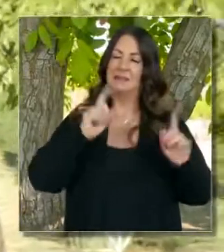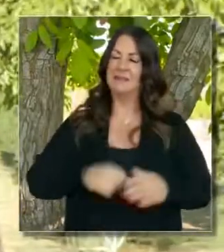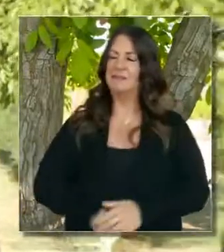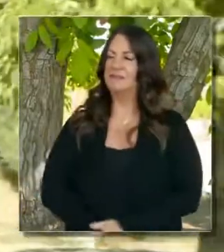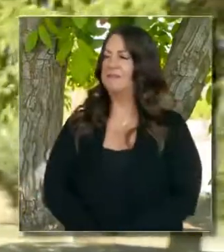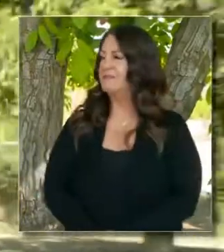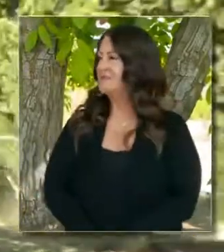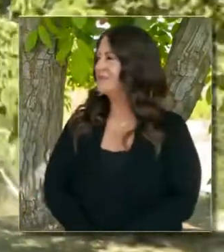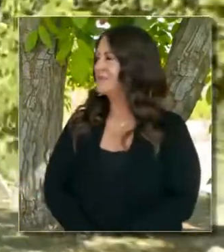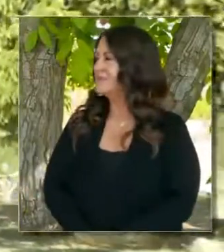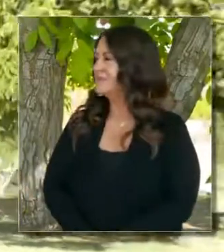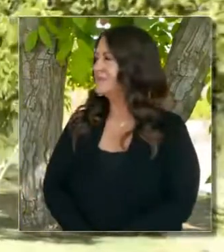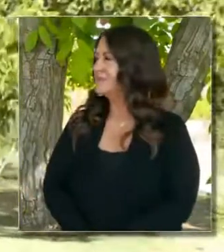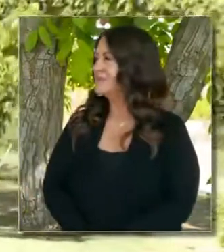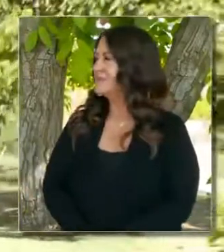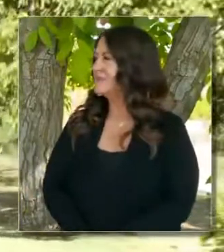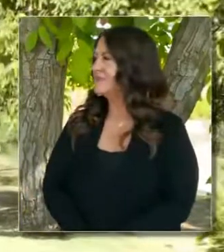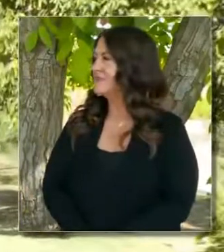Permítanme.